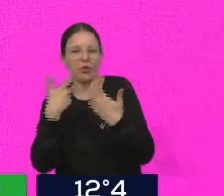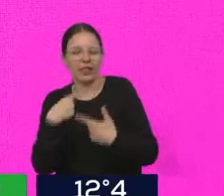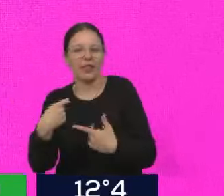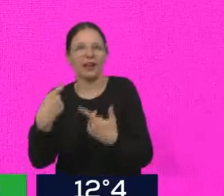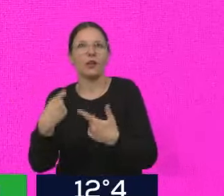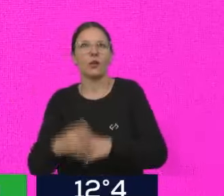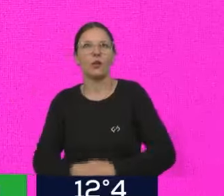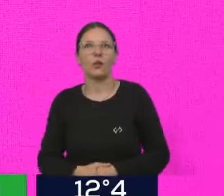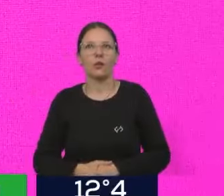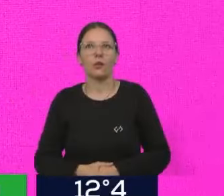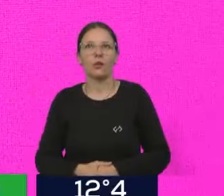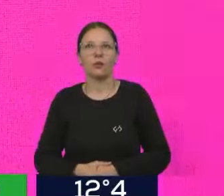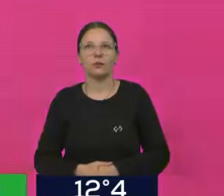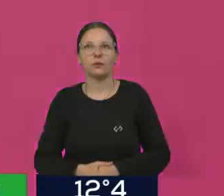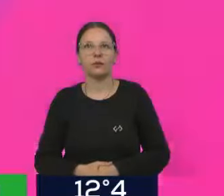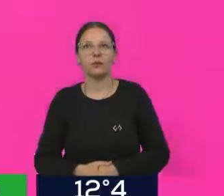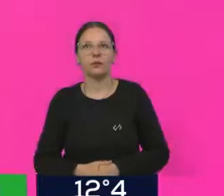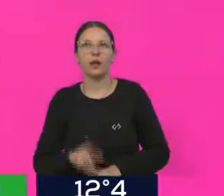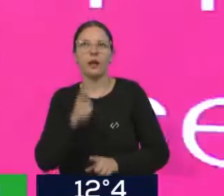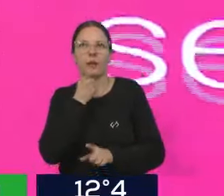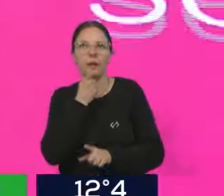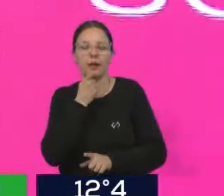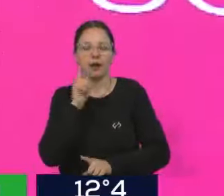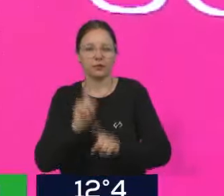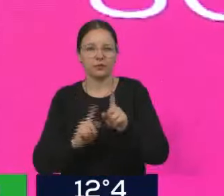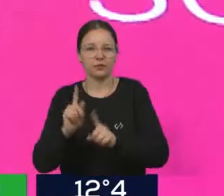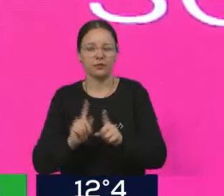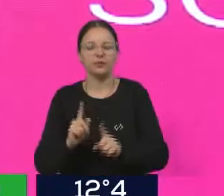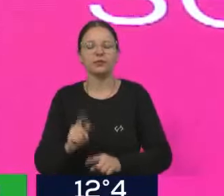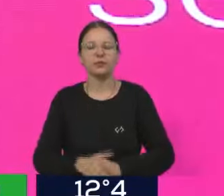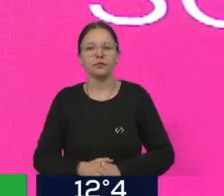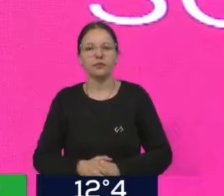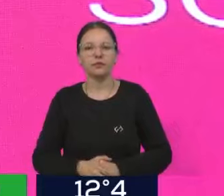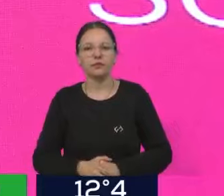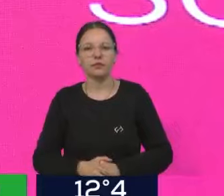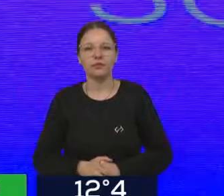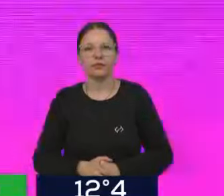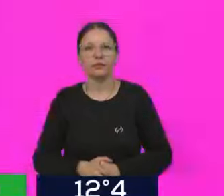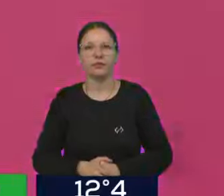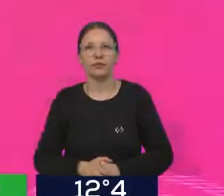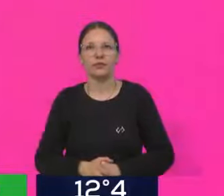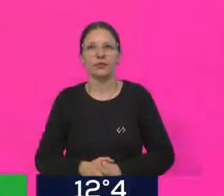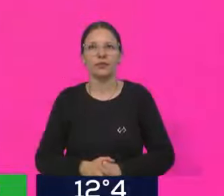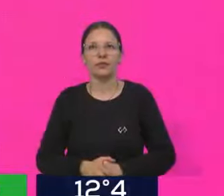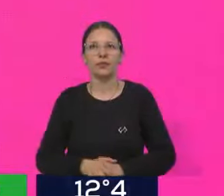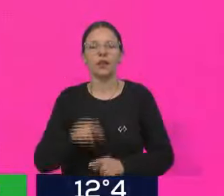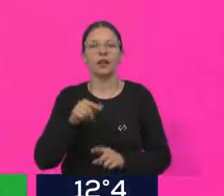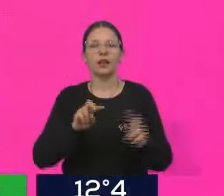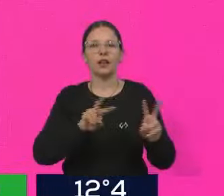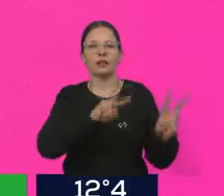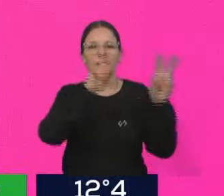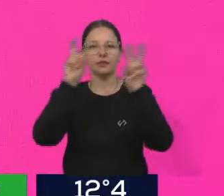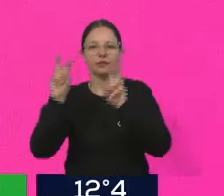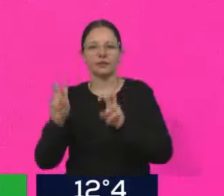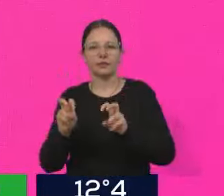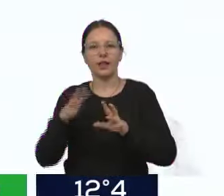muy pequeños, muy esporádicos, algo espasmódicos, pero indicios al fin. Hablamos o seguimos